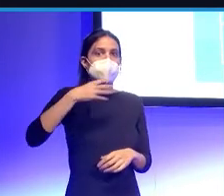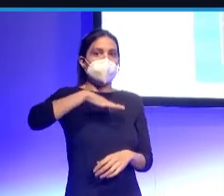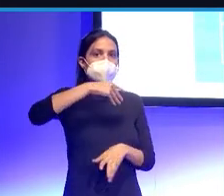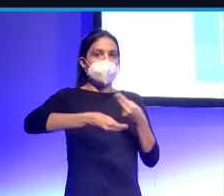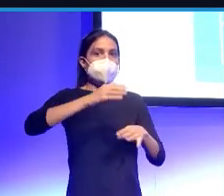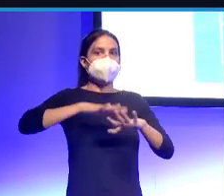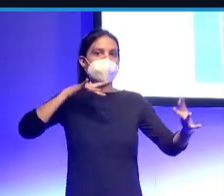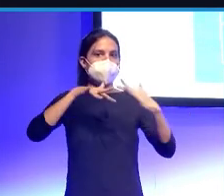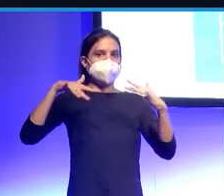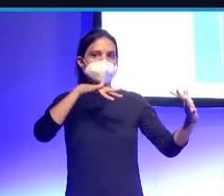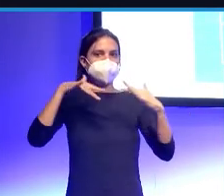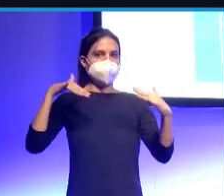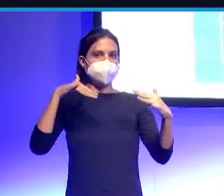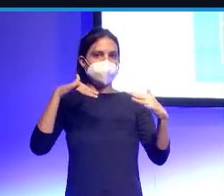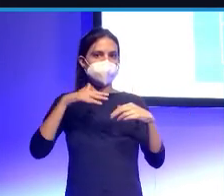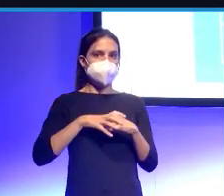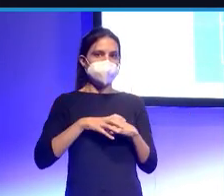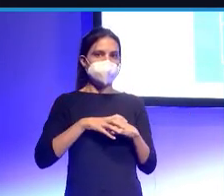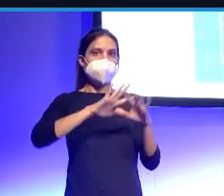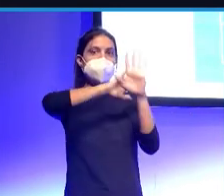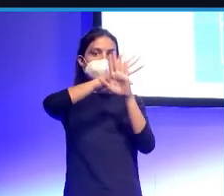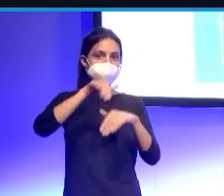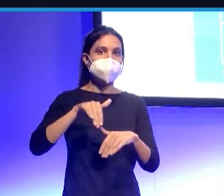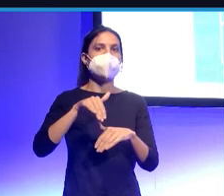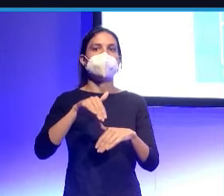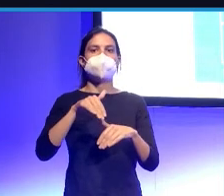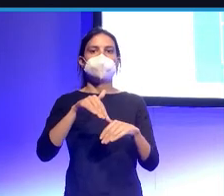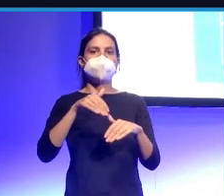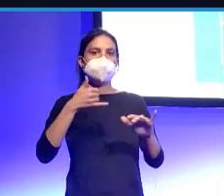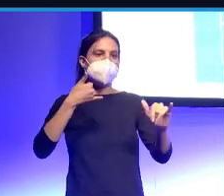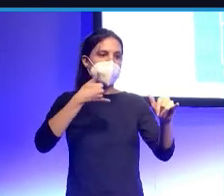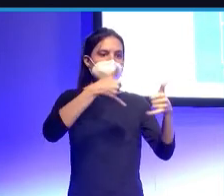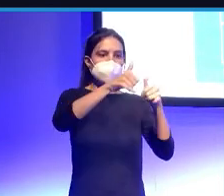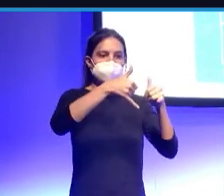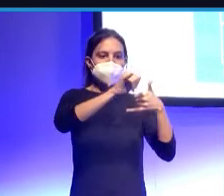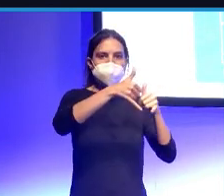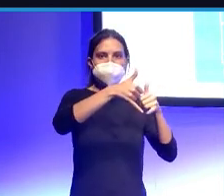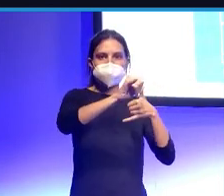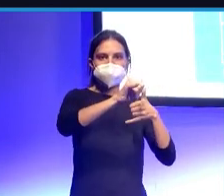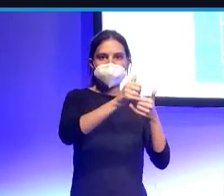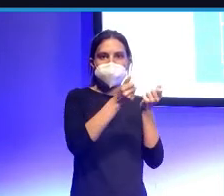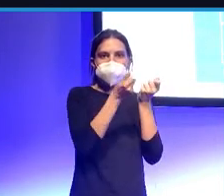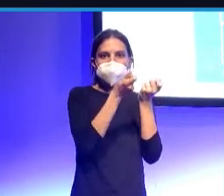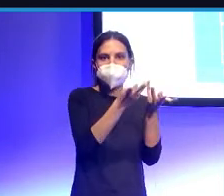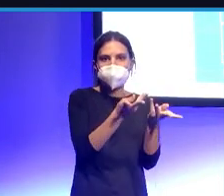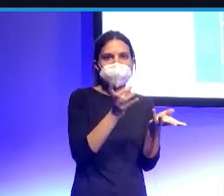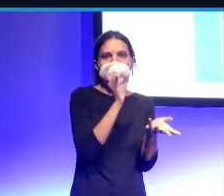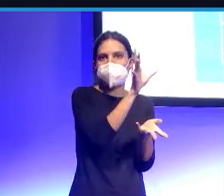fútbol. Obviamente, ¿no? Al fin y cabo son un número de tiros de cada equipo.